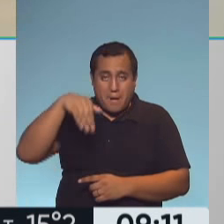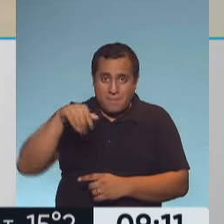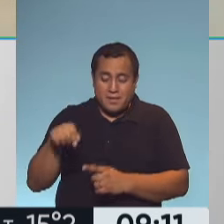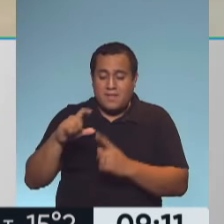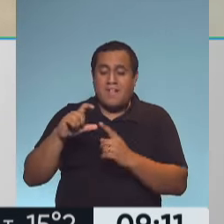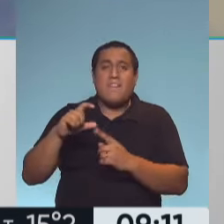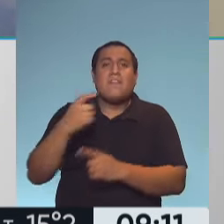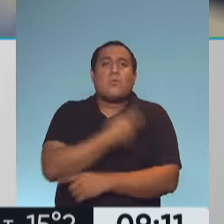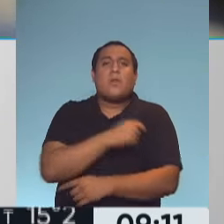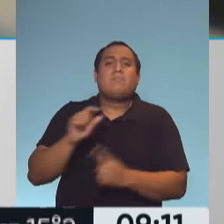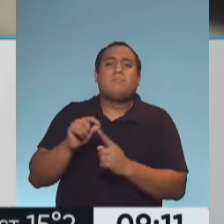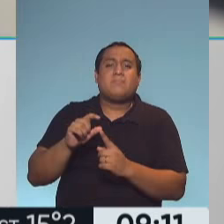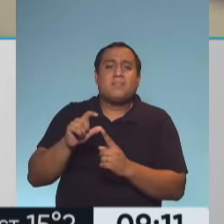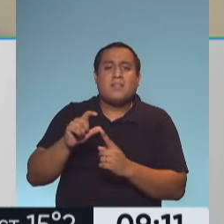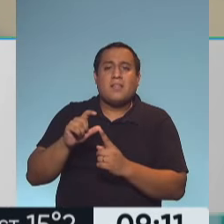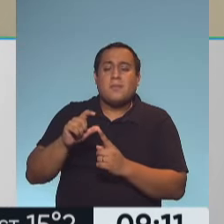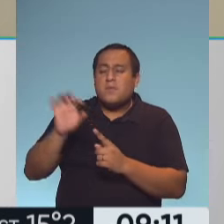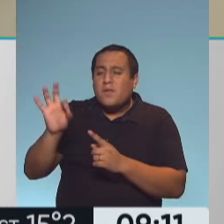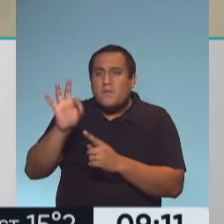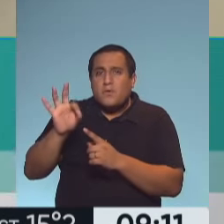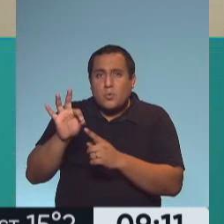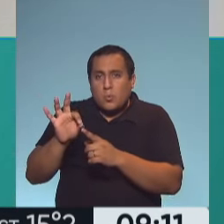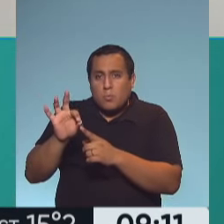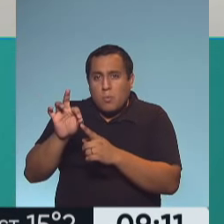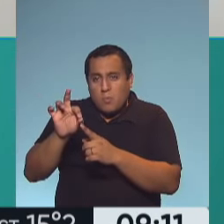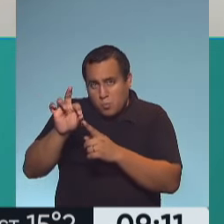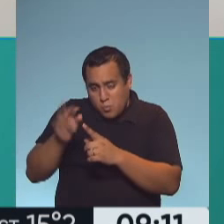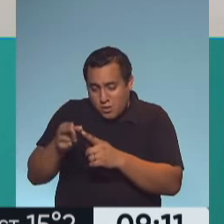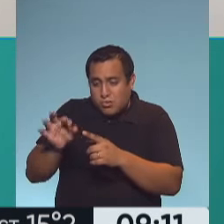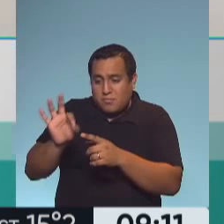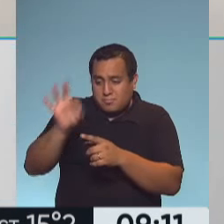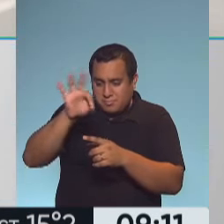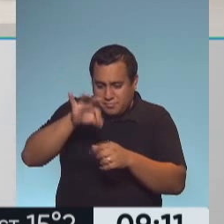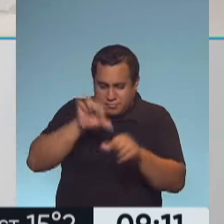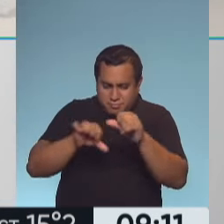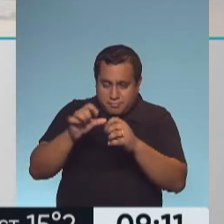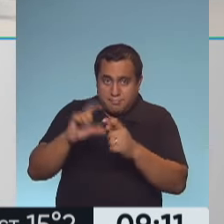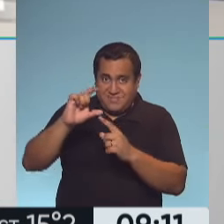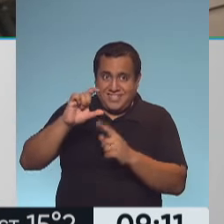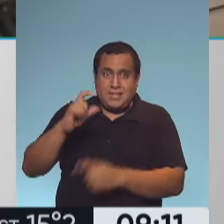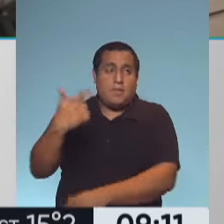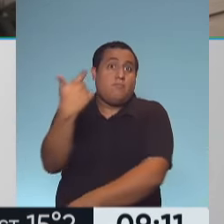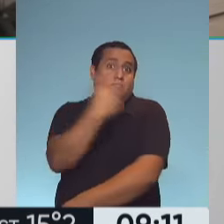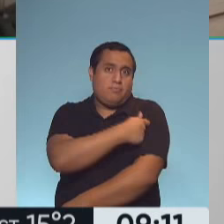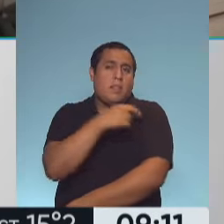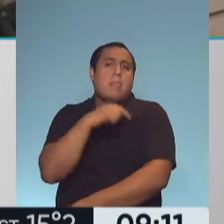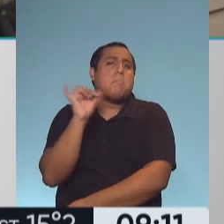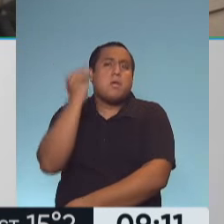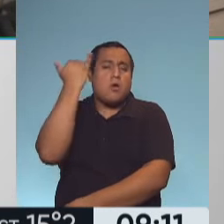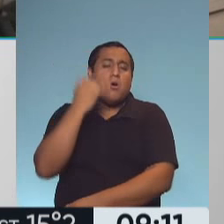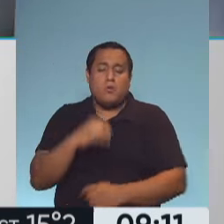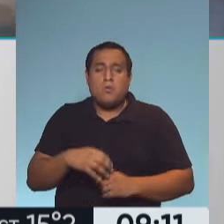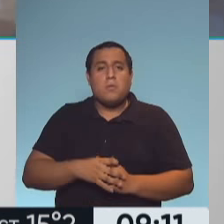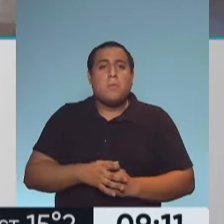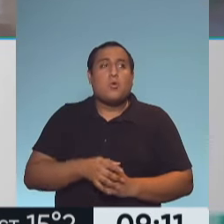la posibilidad de generar una respuesta más completa del organismo y que eventualmente puede ser mejor para estas